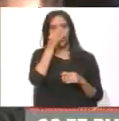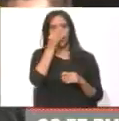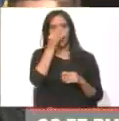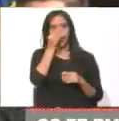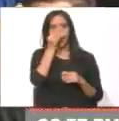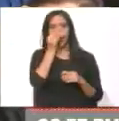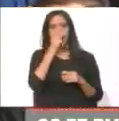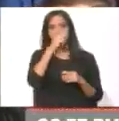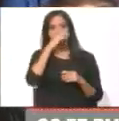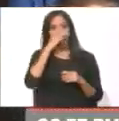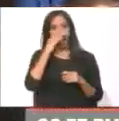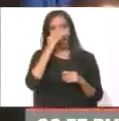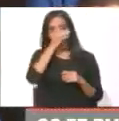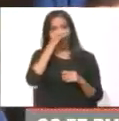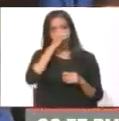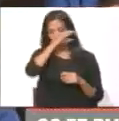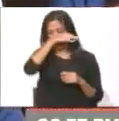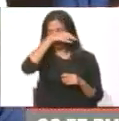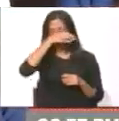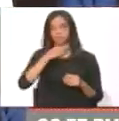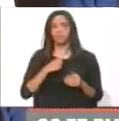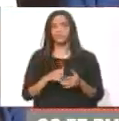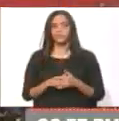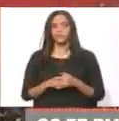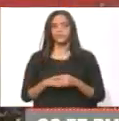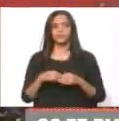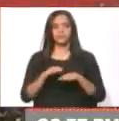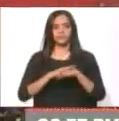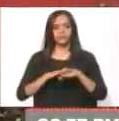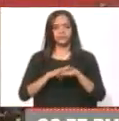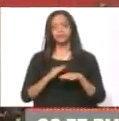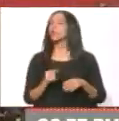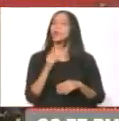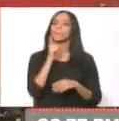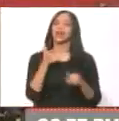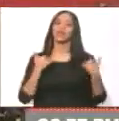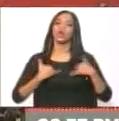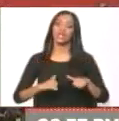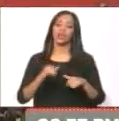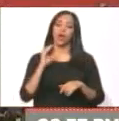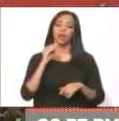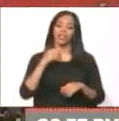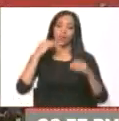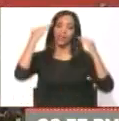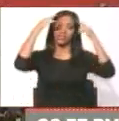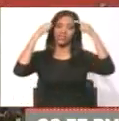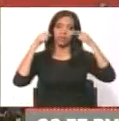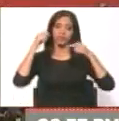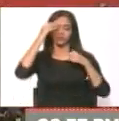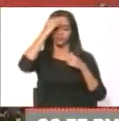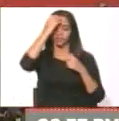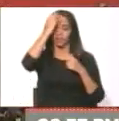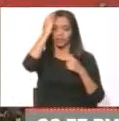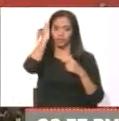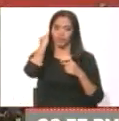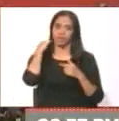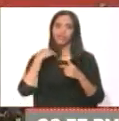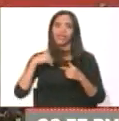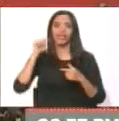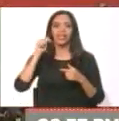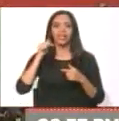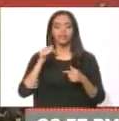Los malos hijos, año 2002 en Huacara, hablaba el comandante. Nadie vaya a pensar que esto de